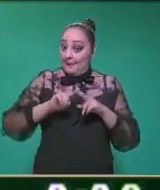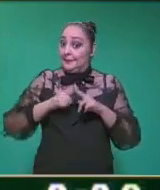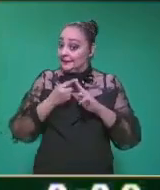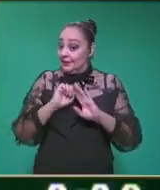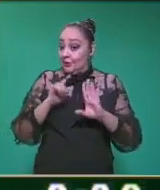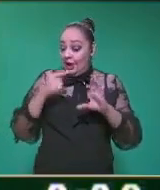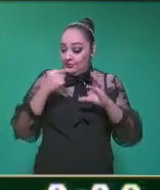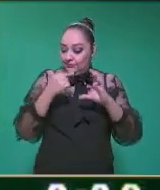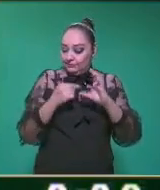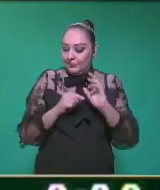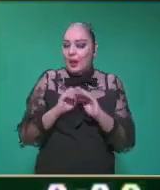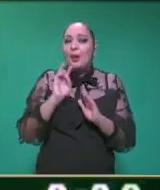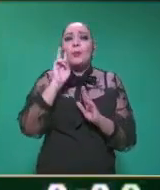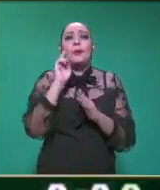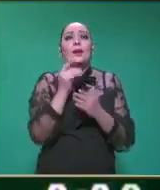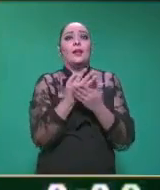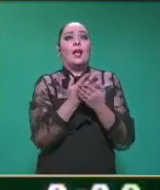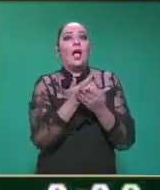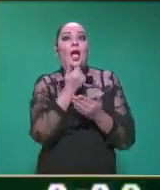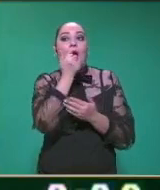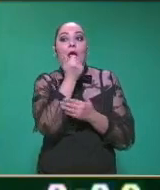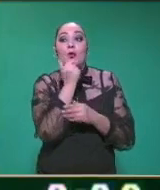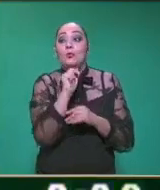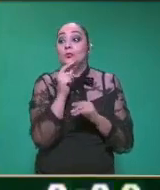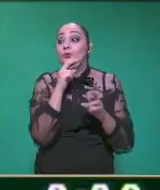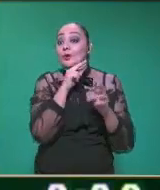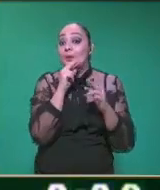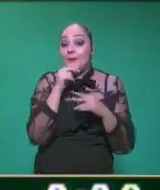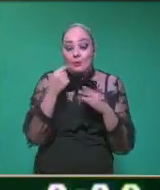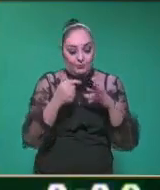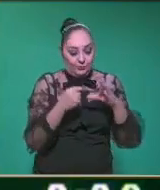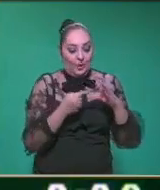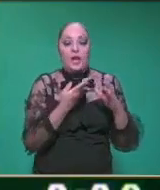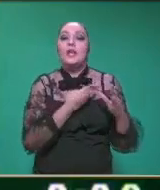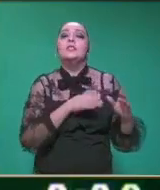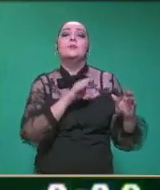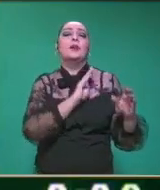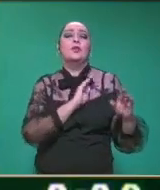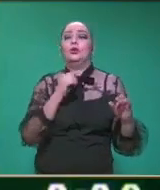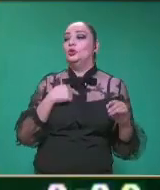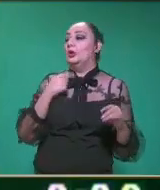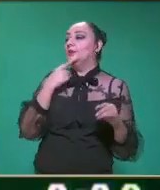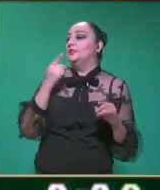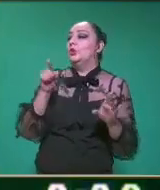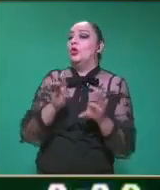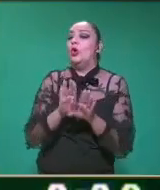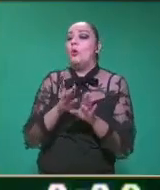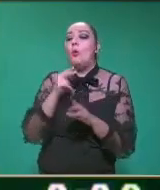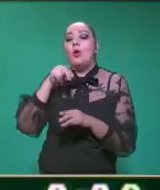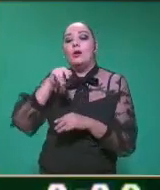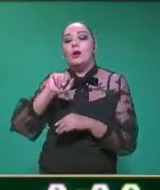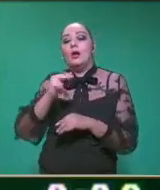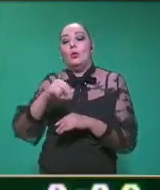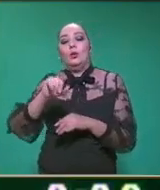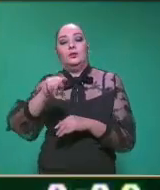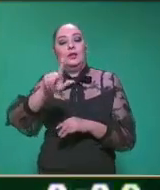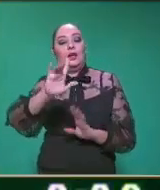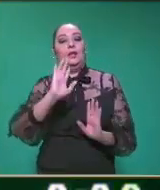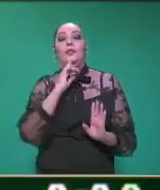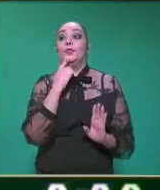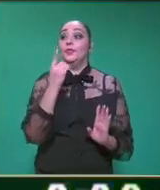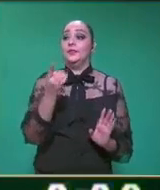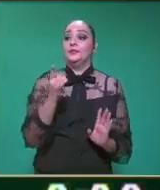en comentarios? Vamos a esperar a que nuestros alumnos empiecen a comentar. en español y yo les digo acá qué significa en náhuatl. Bueno,